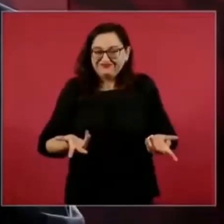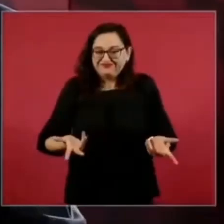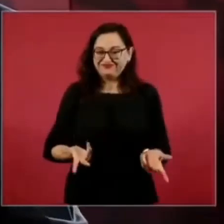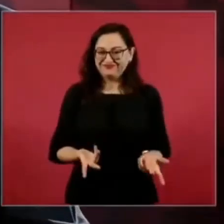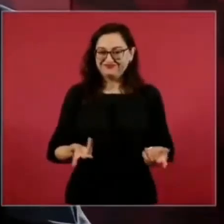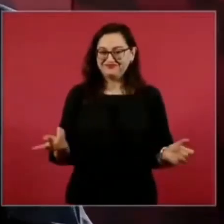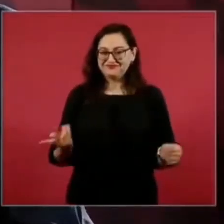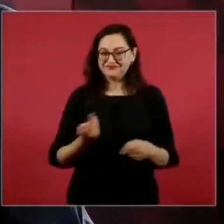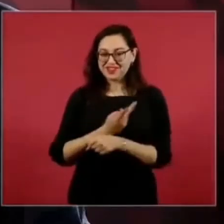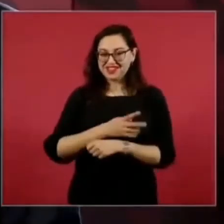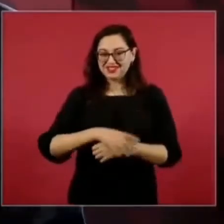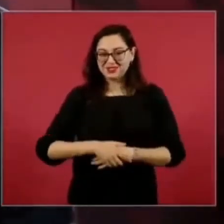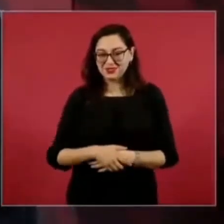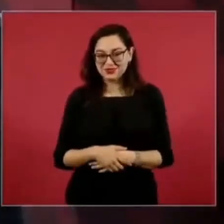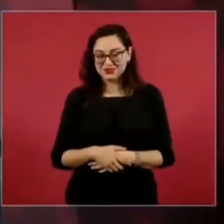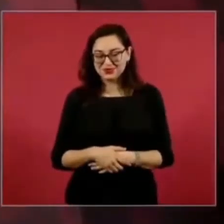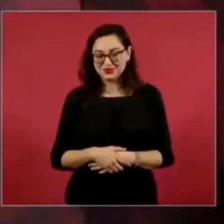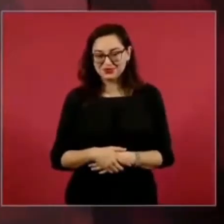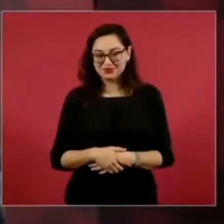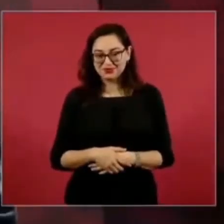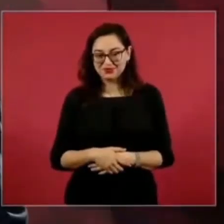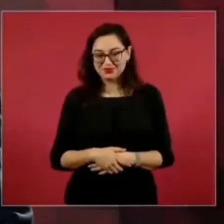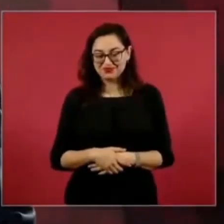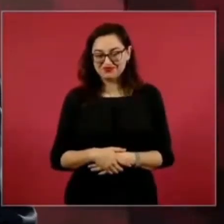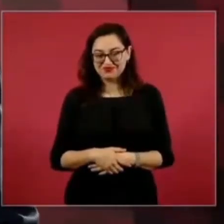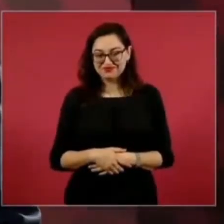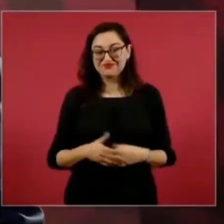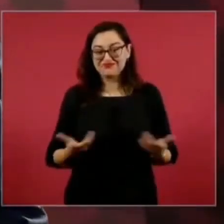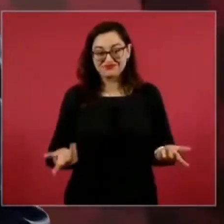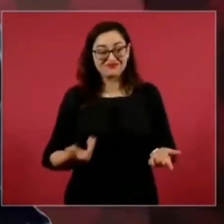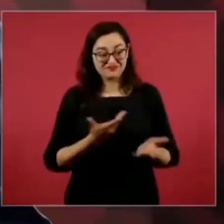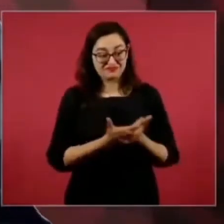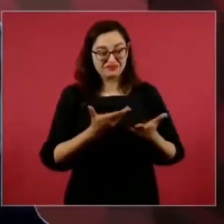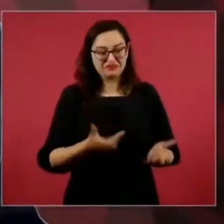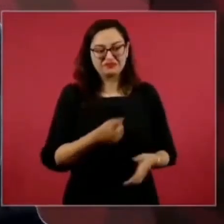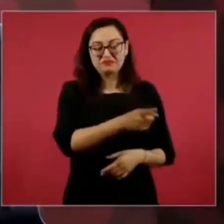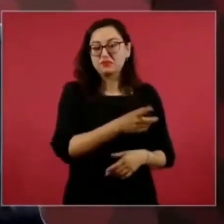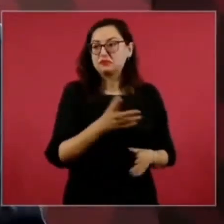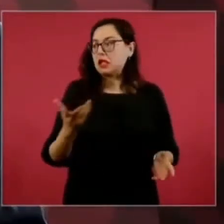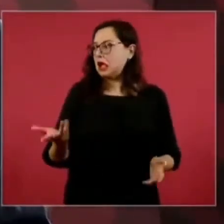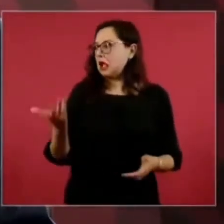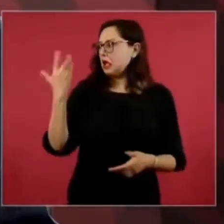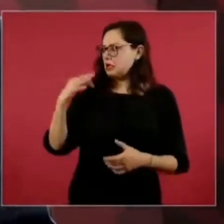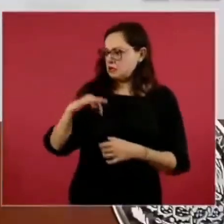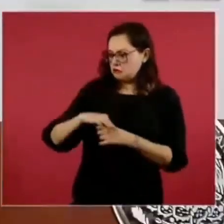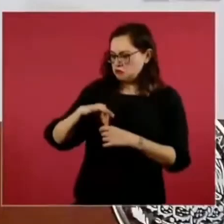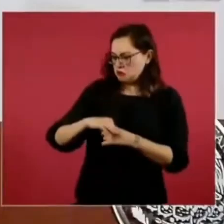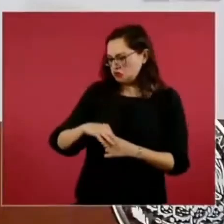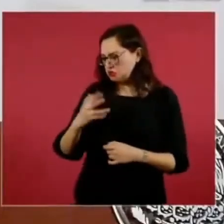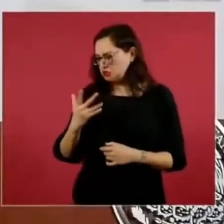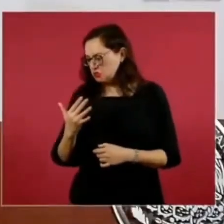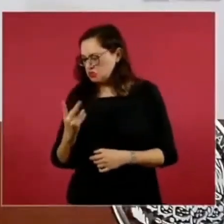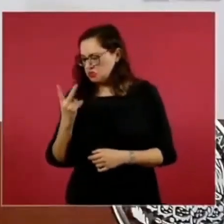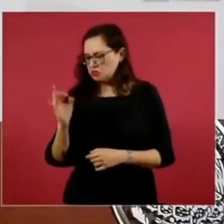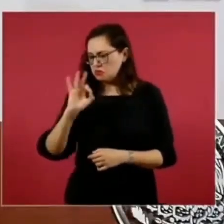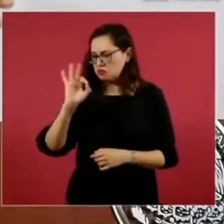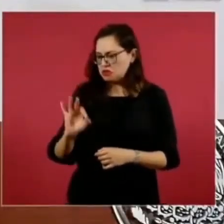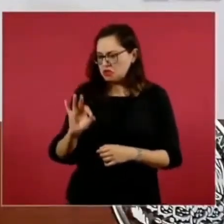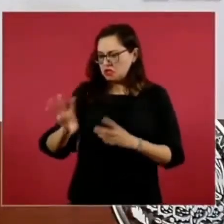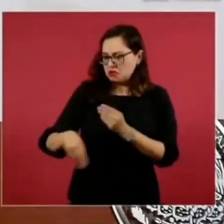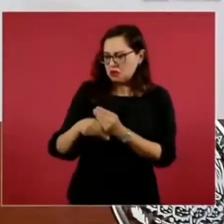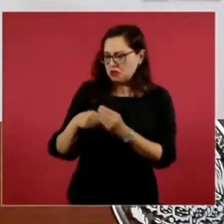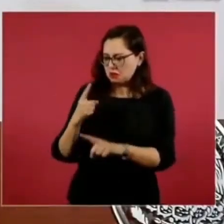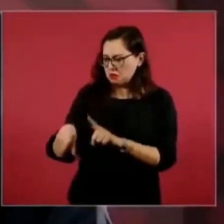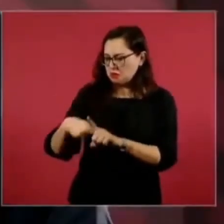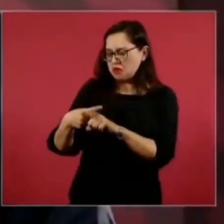por ciento, van a tener 66 por ciento, hay una sobrerrepresentación. Sí, así lo